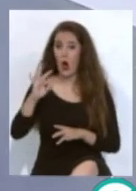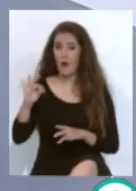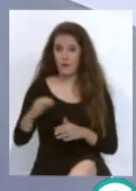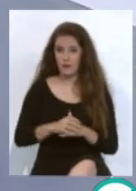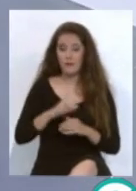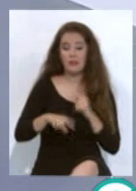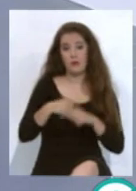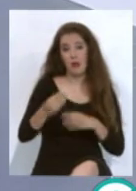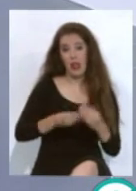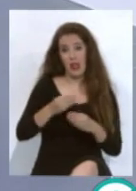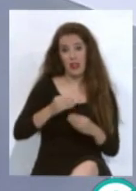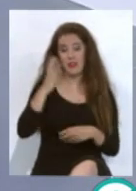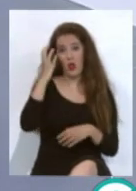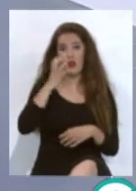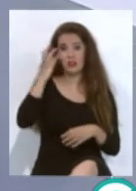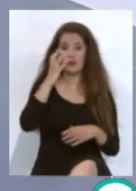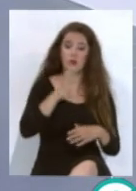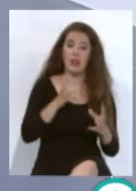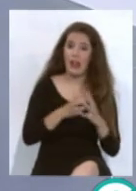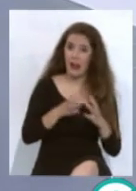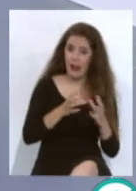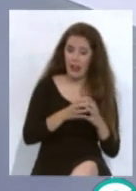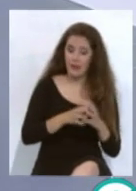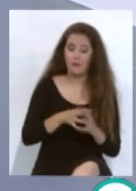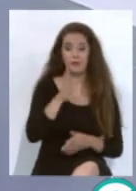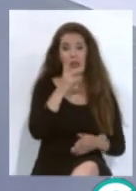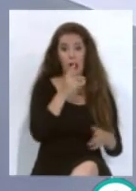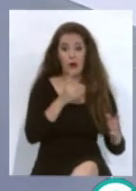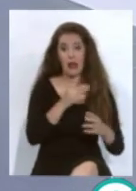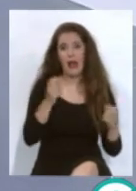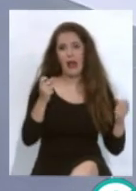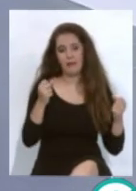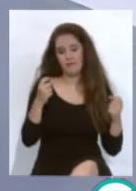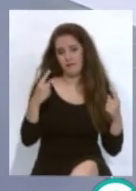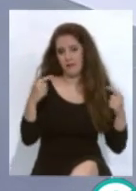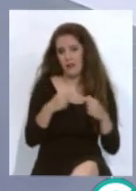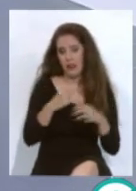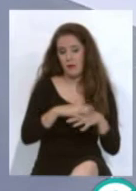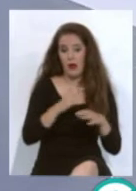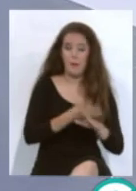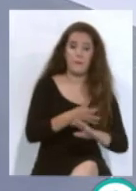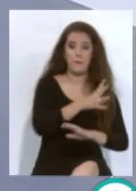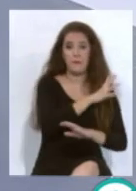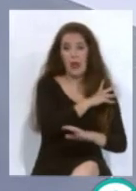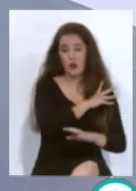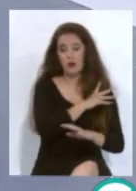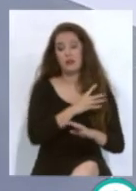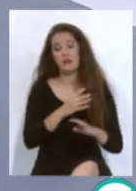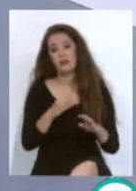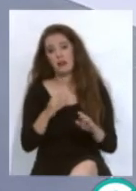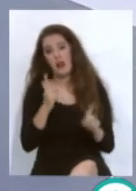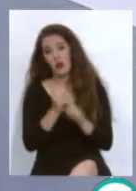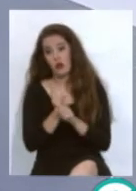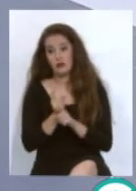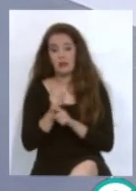y el Granada, y que ahora se enfrentaban justamente el Real Club Deportivo Mallorca con el Real Club Deportivo de